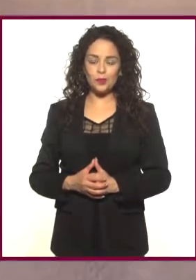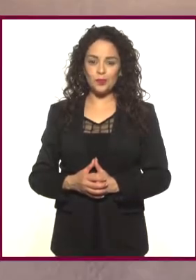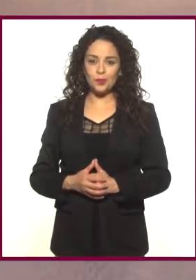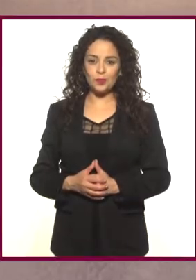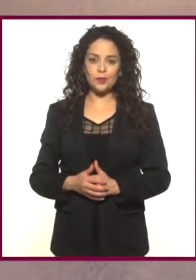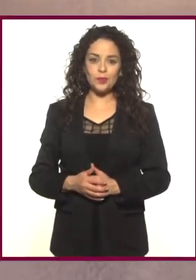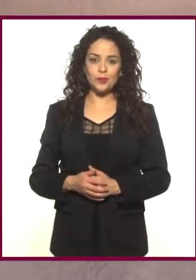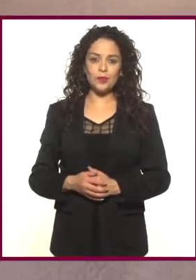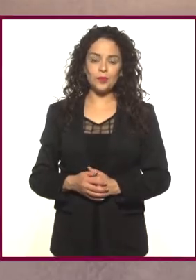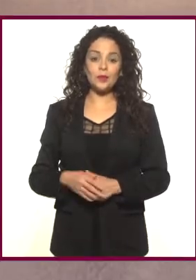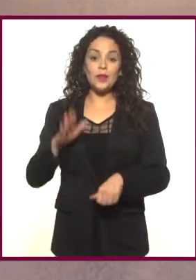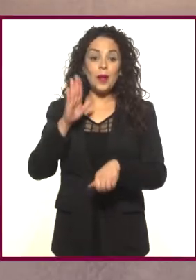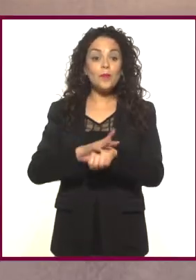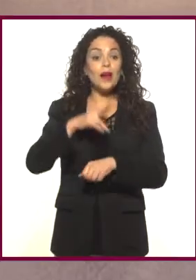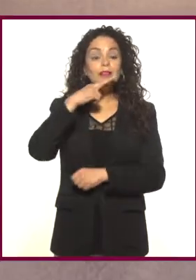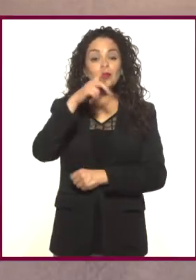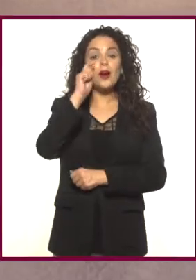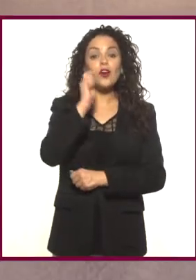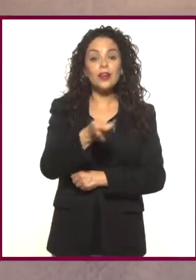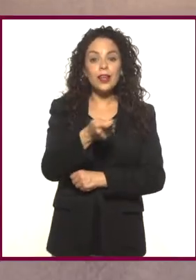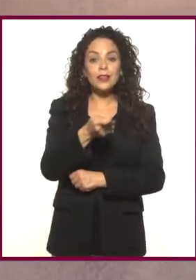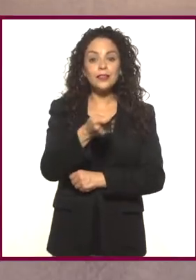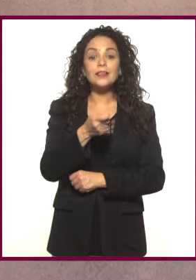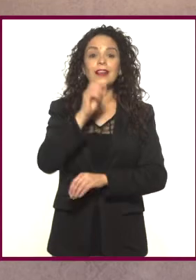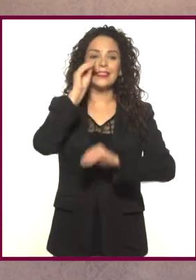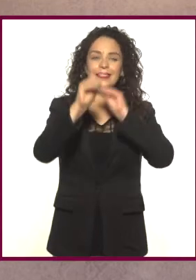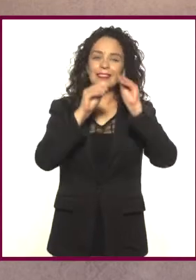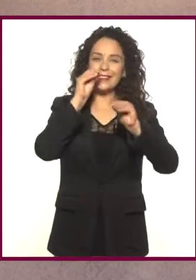Te digo que lo mejor de las pelis son los efectos.